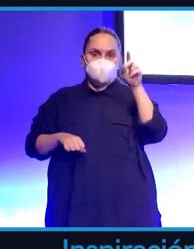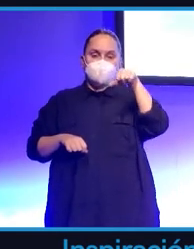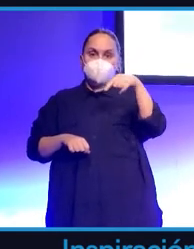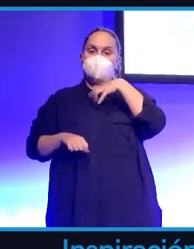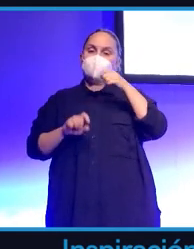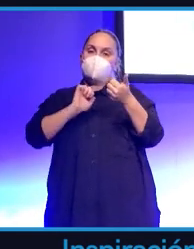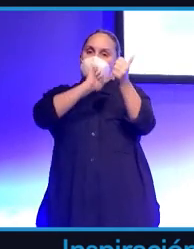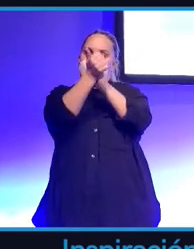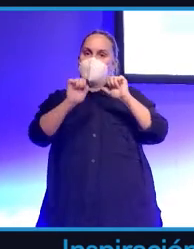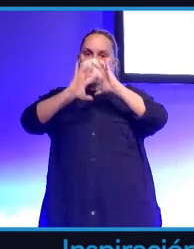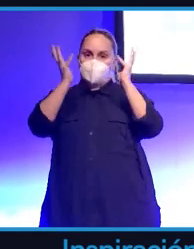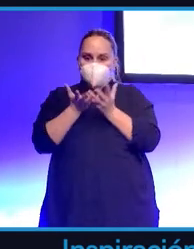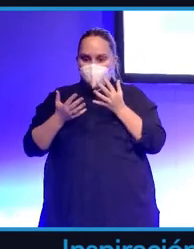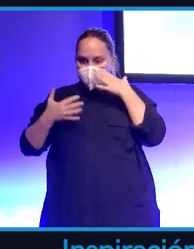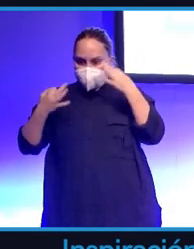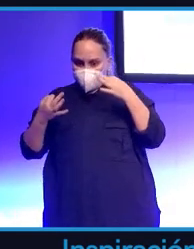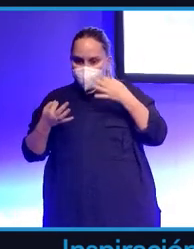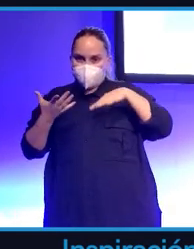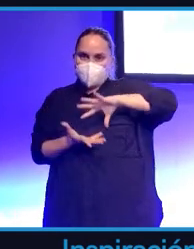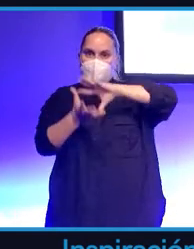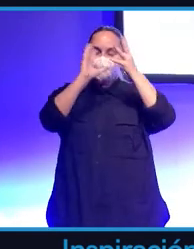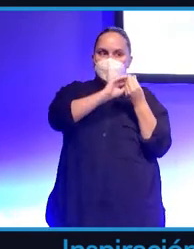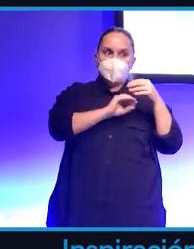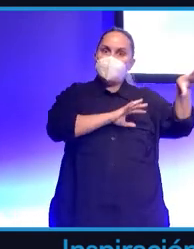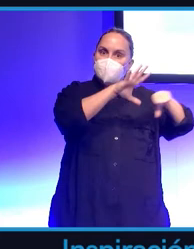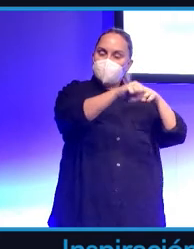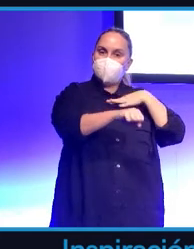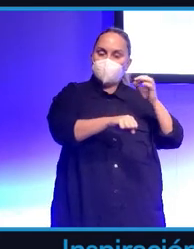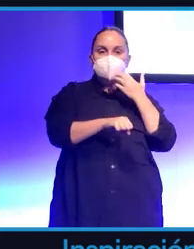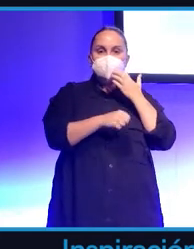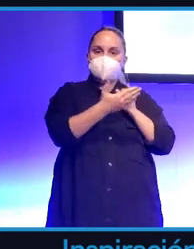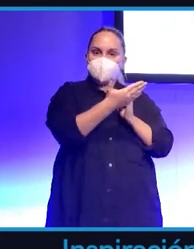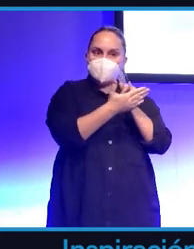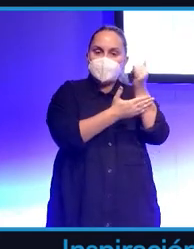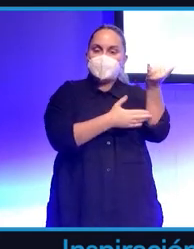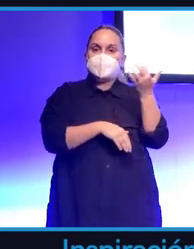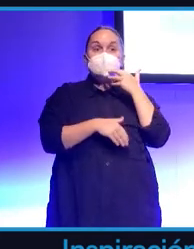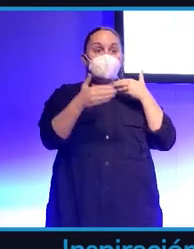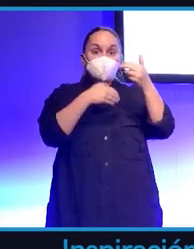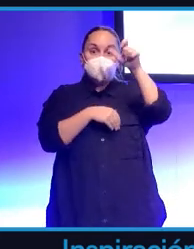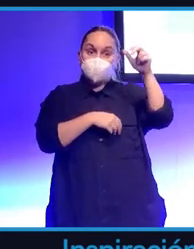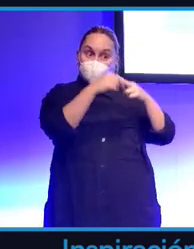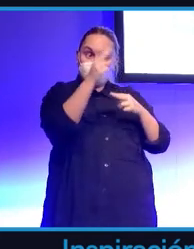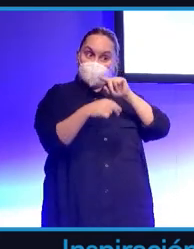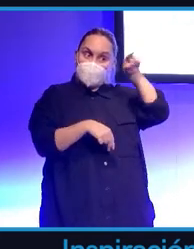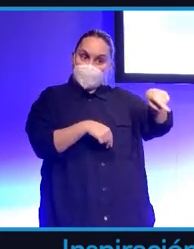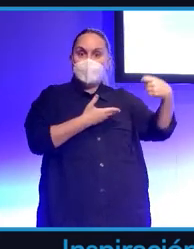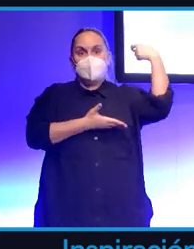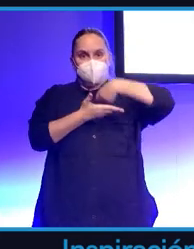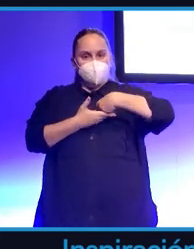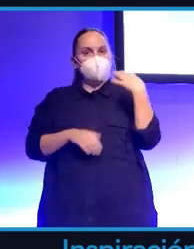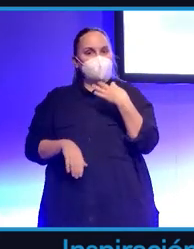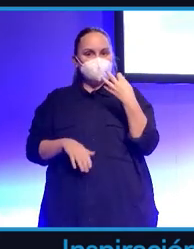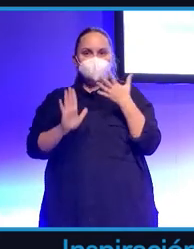virtuales del metaverso y luego en el futuro cuando alguien construya en vuestro terreno os pagará entonces la